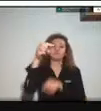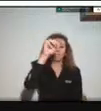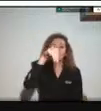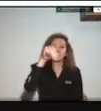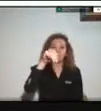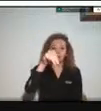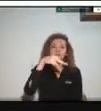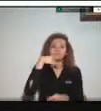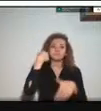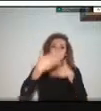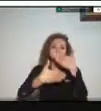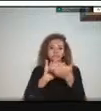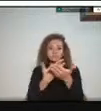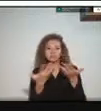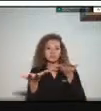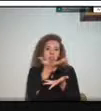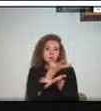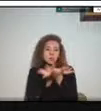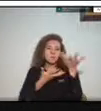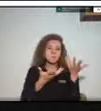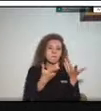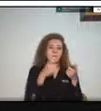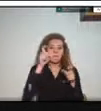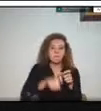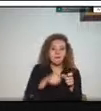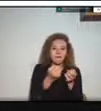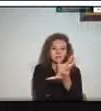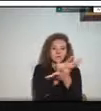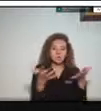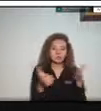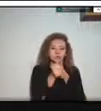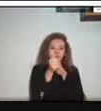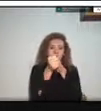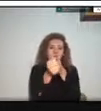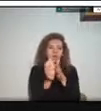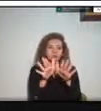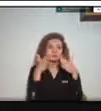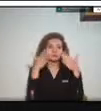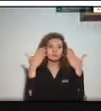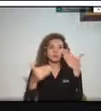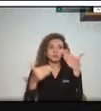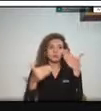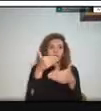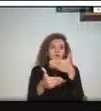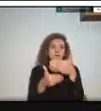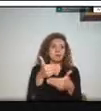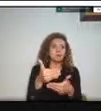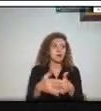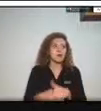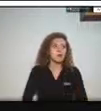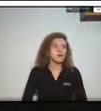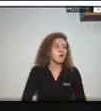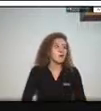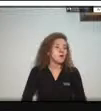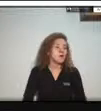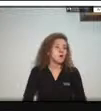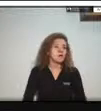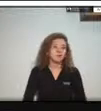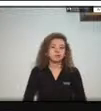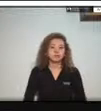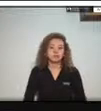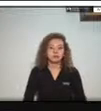recorrido donde hay unas necesidades donde la empalizada pues realmente está muy fuerte la idea es poder articular